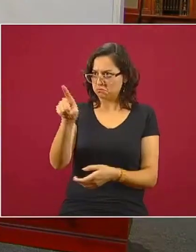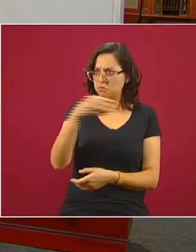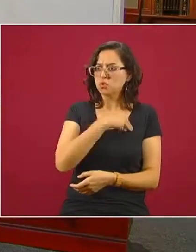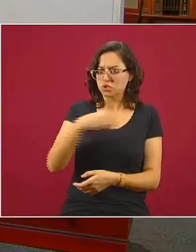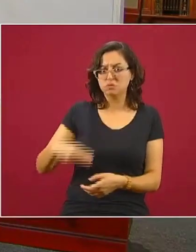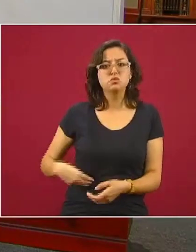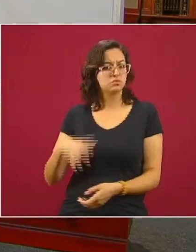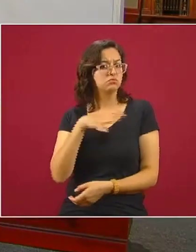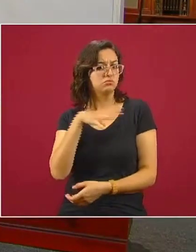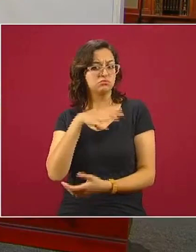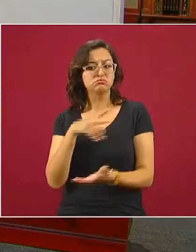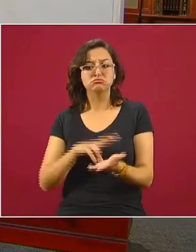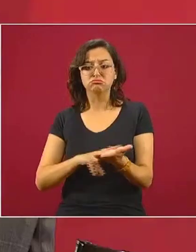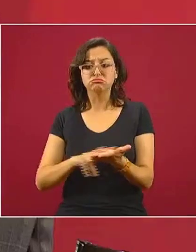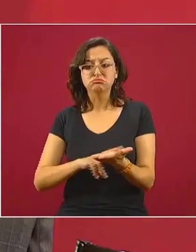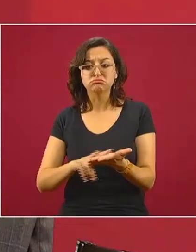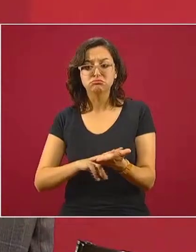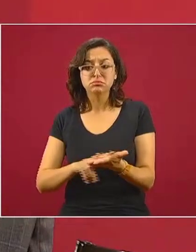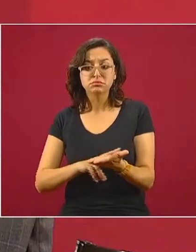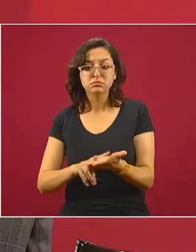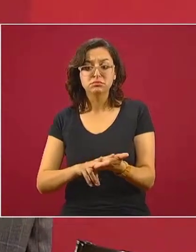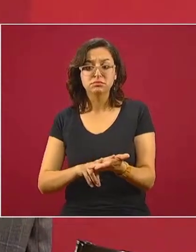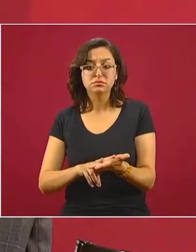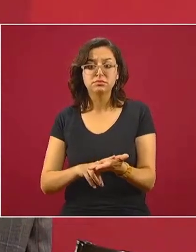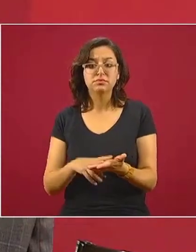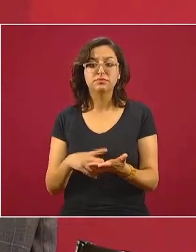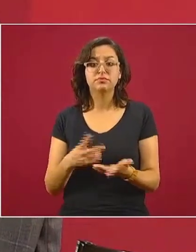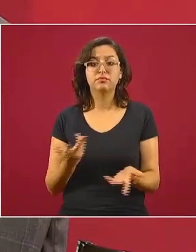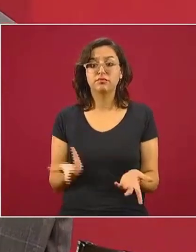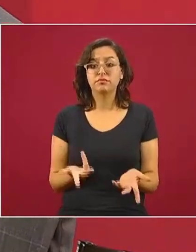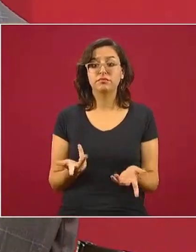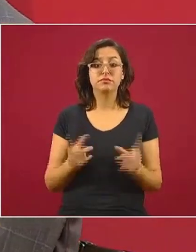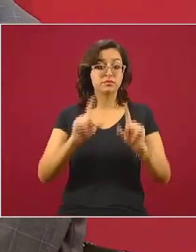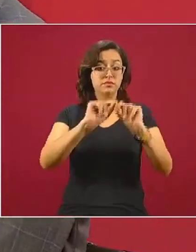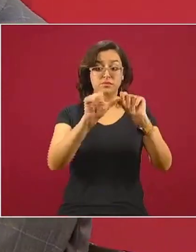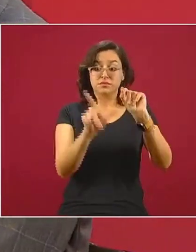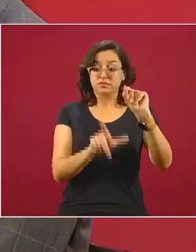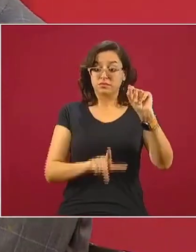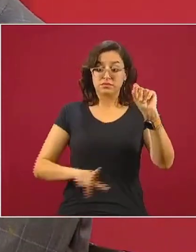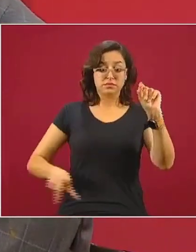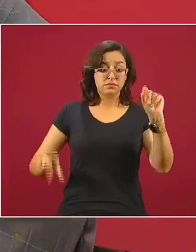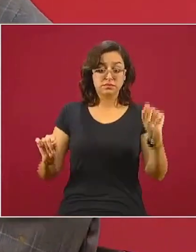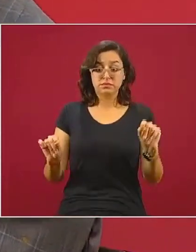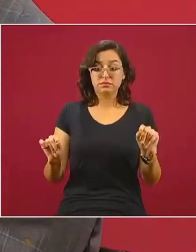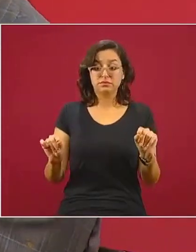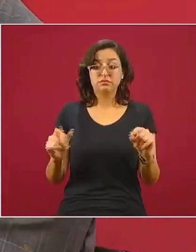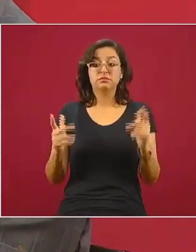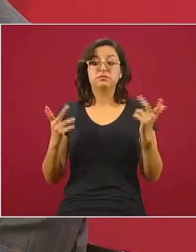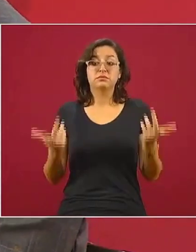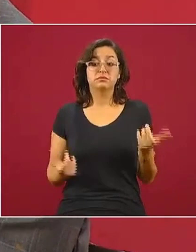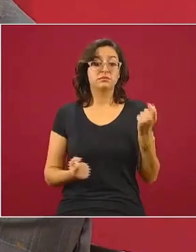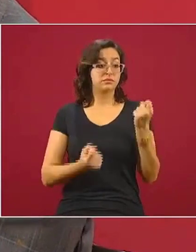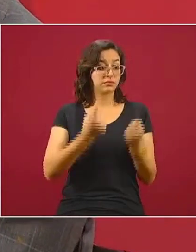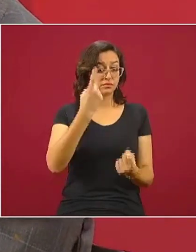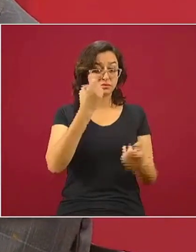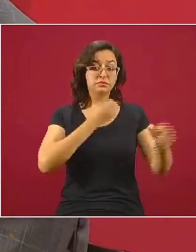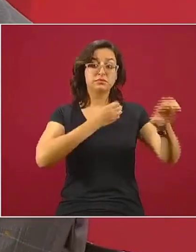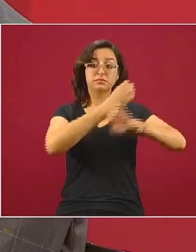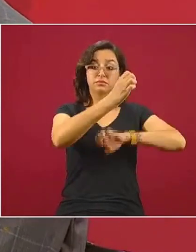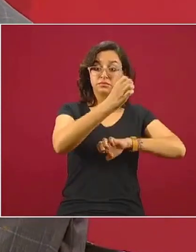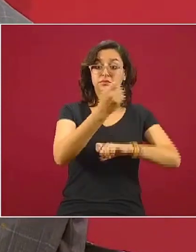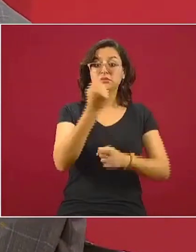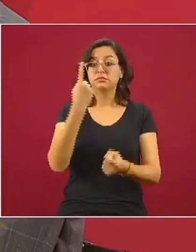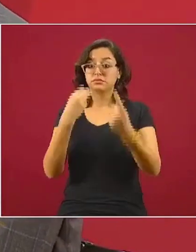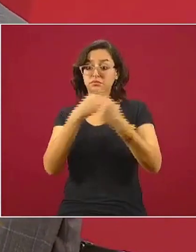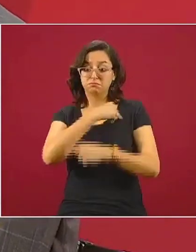semáforo y esto va a suceder en todo el país que unos estados unos